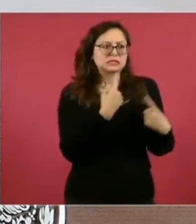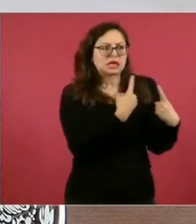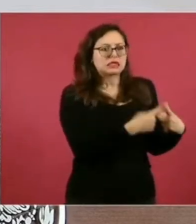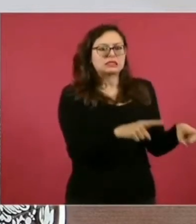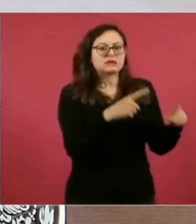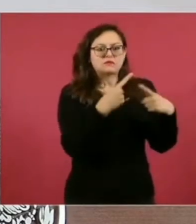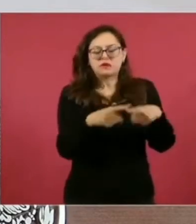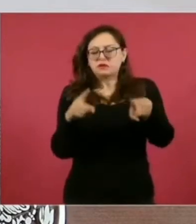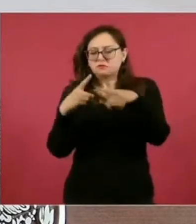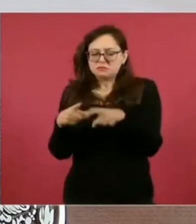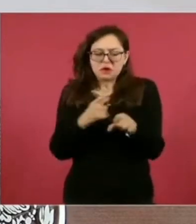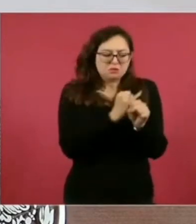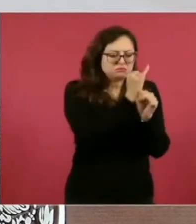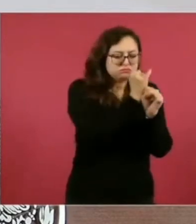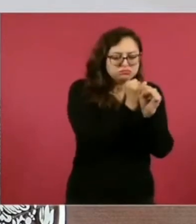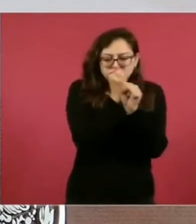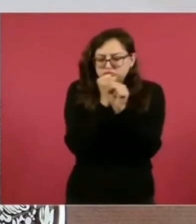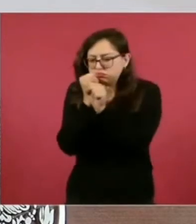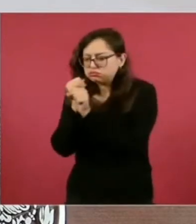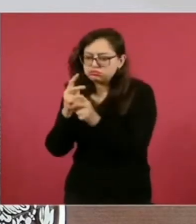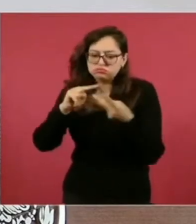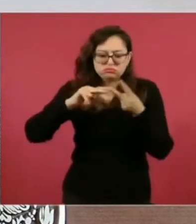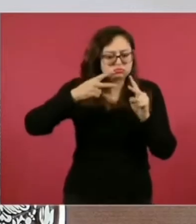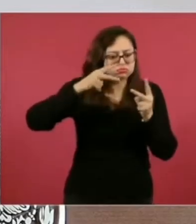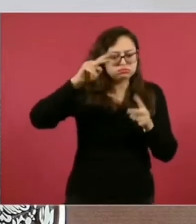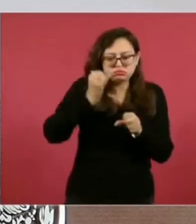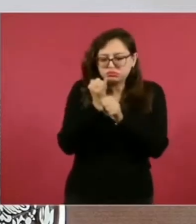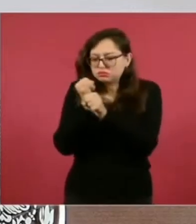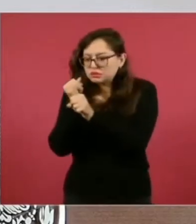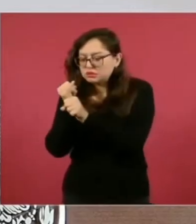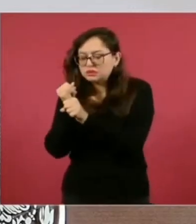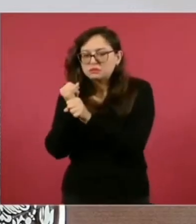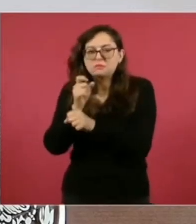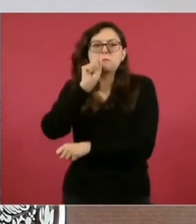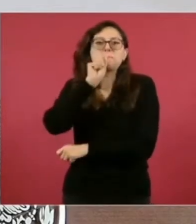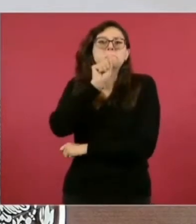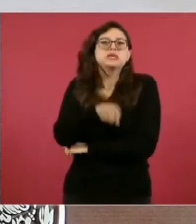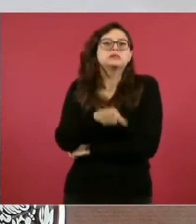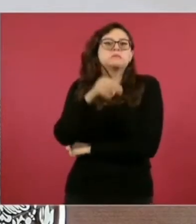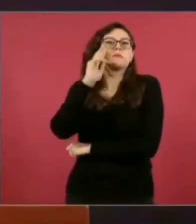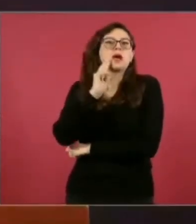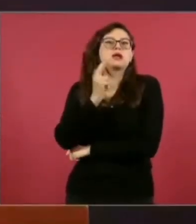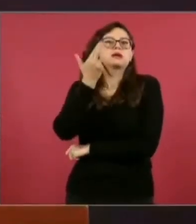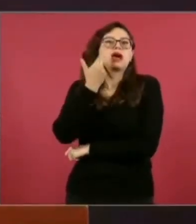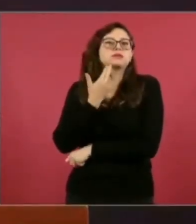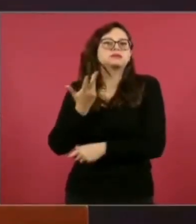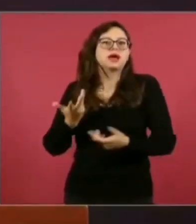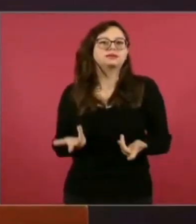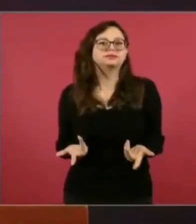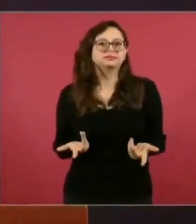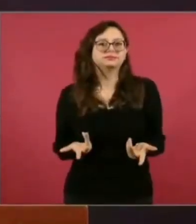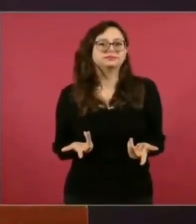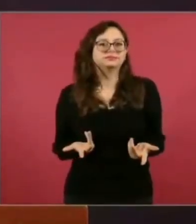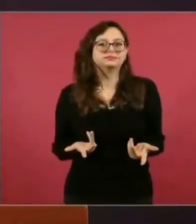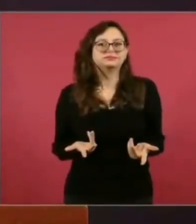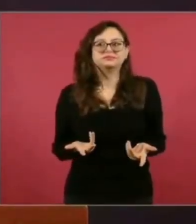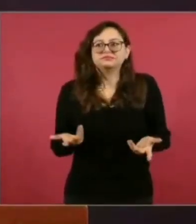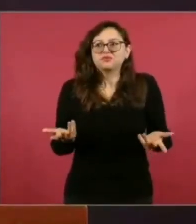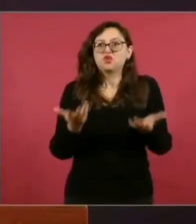Y la conclusión al día de hoy es que las razas en el género humano no existen. ¿Pero qué quedó? Quedó el racismo.